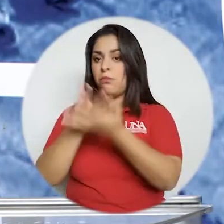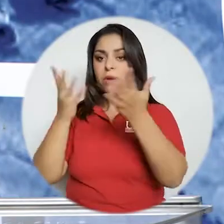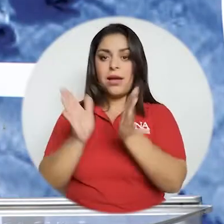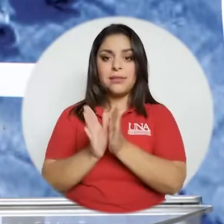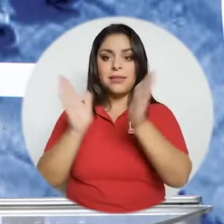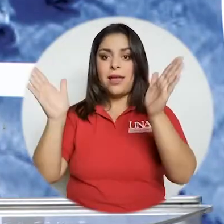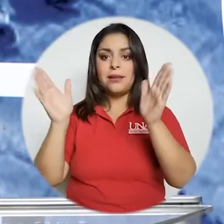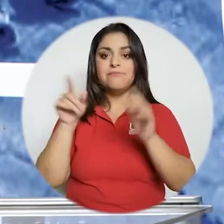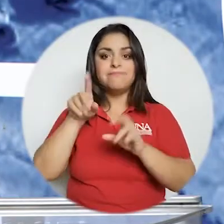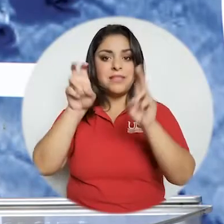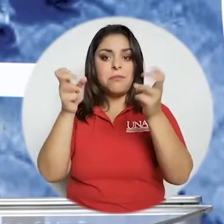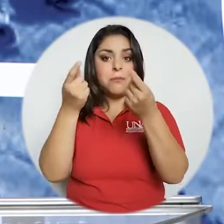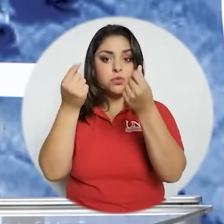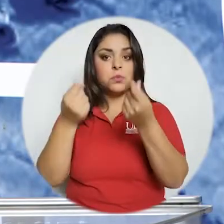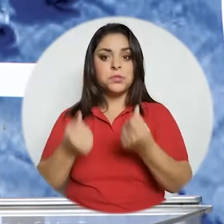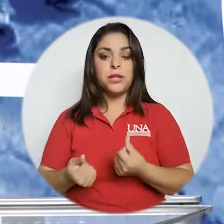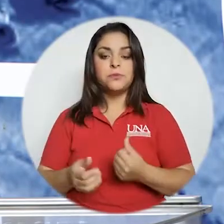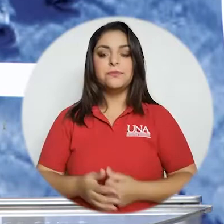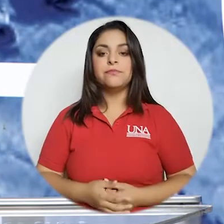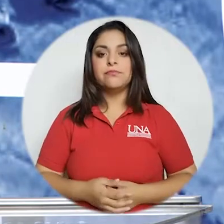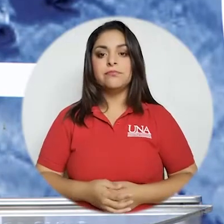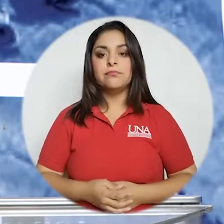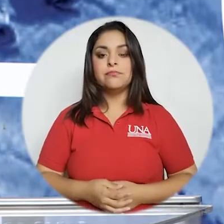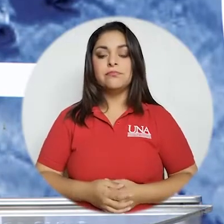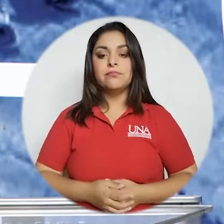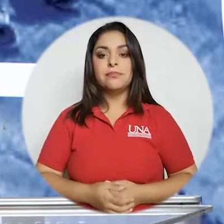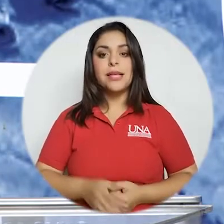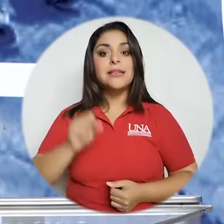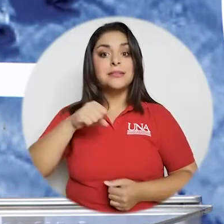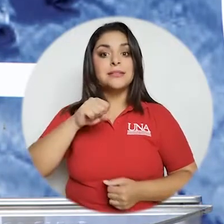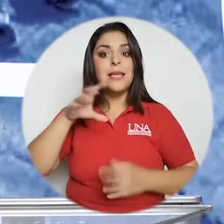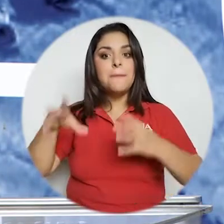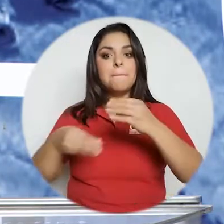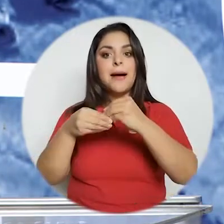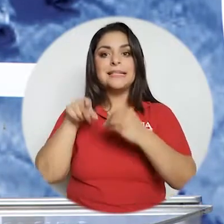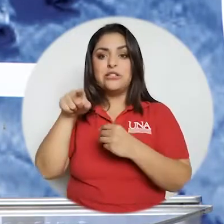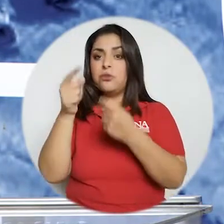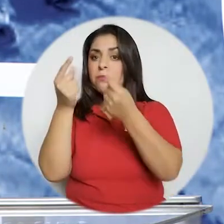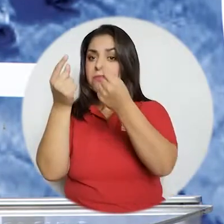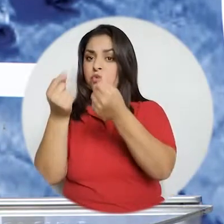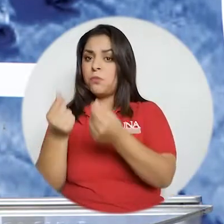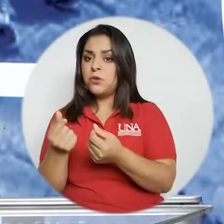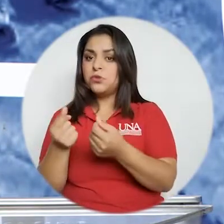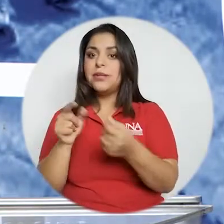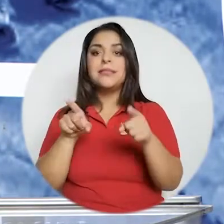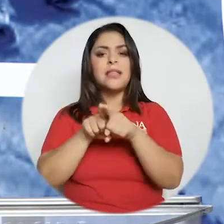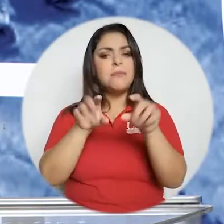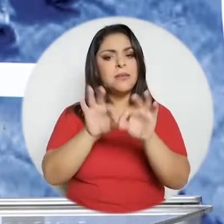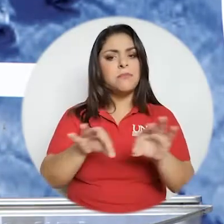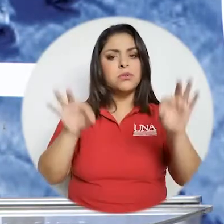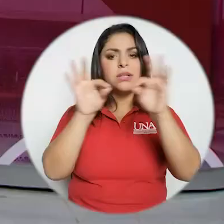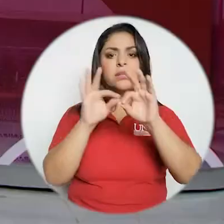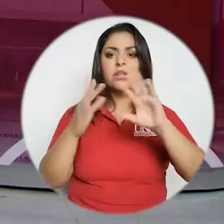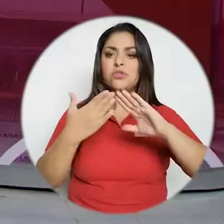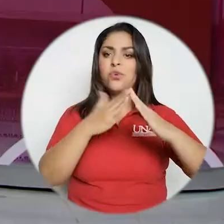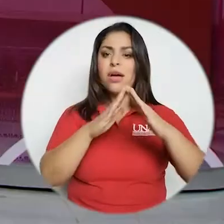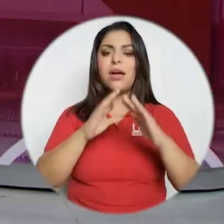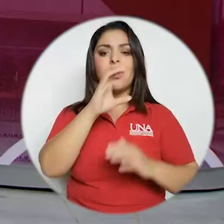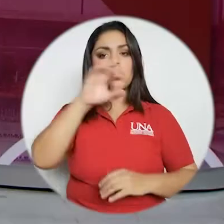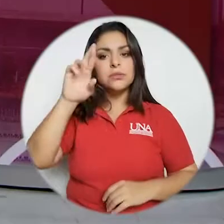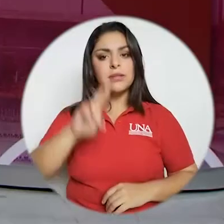públicas en general el tema presupuestario claro unido a este tema presupuestario también es importante que la ciudadanía